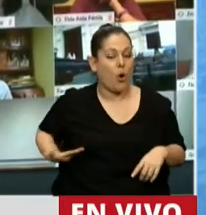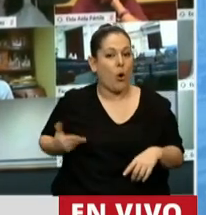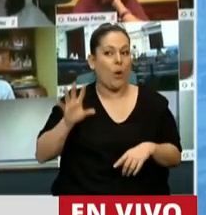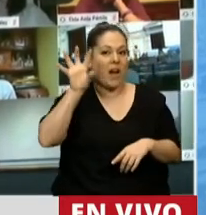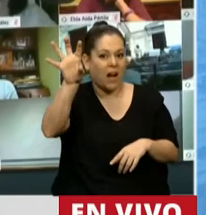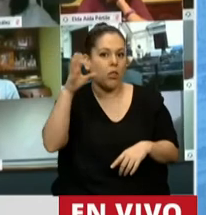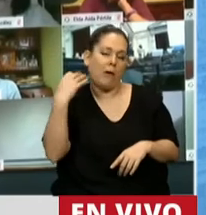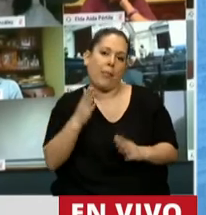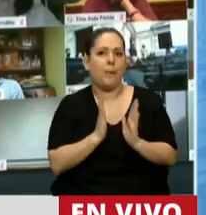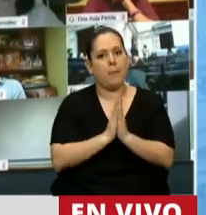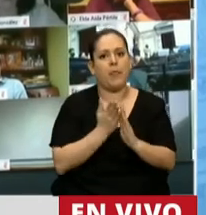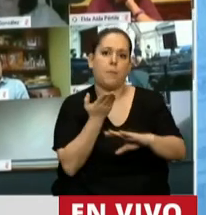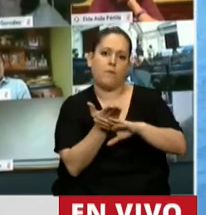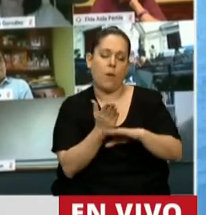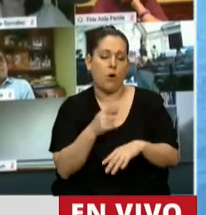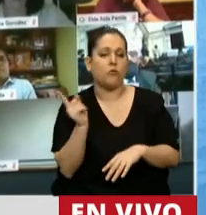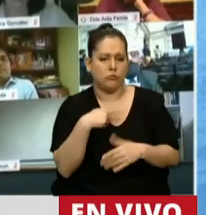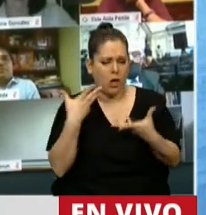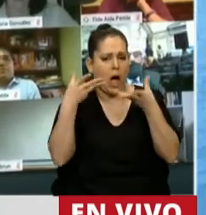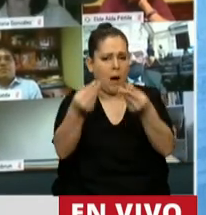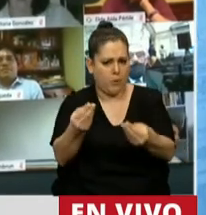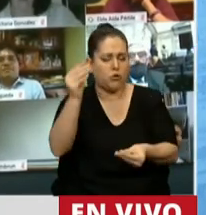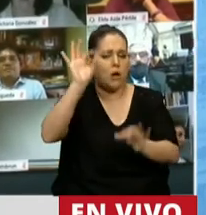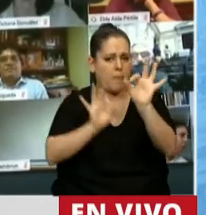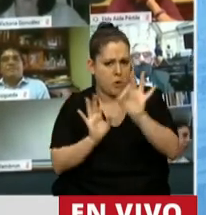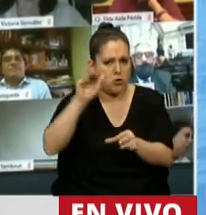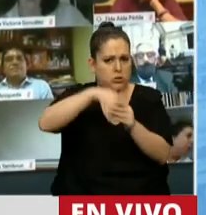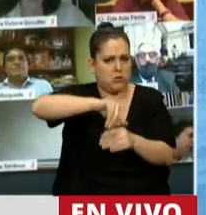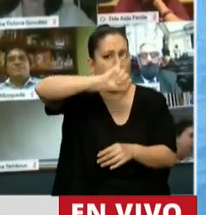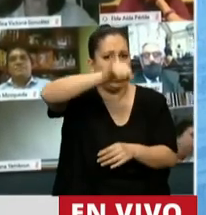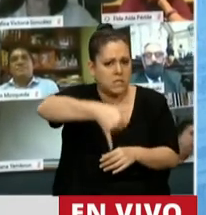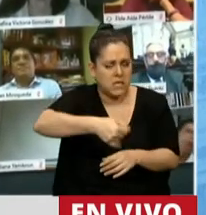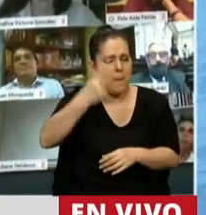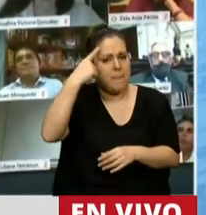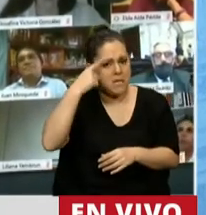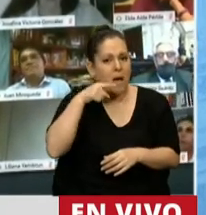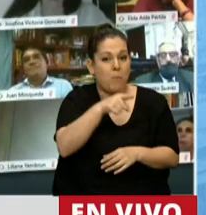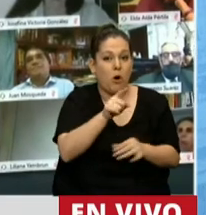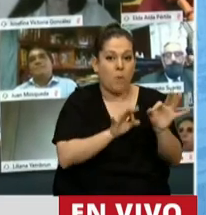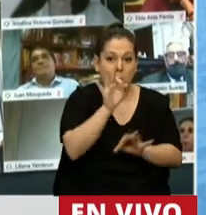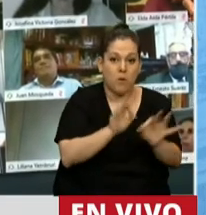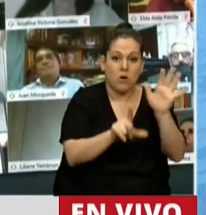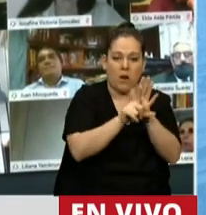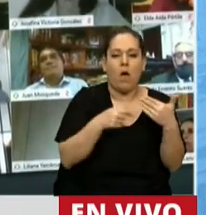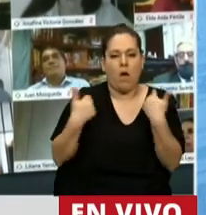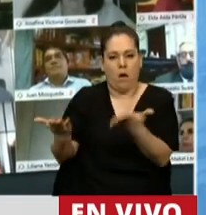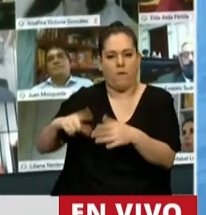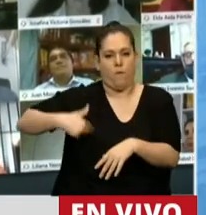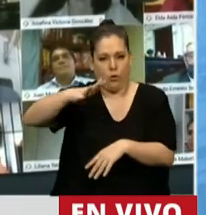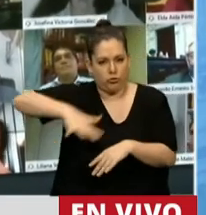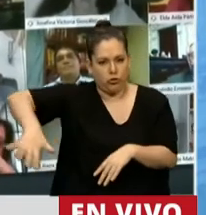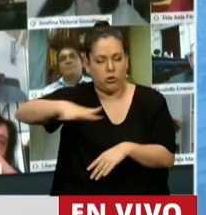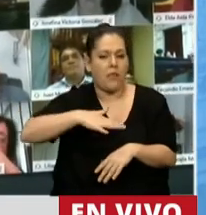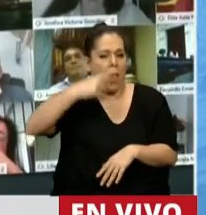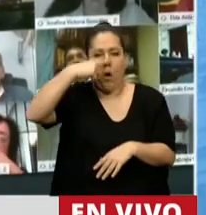estar de rodillas aquí. Vamos a acompañar este proyecto, señor Presidente. Creemos que es un mensaje claro a la sociedad. Y por último, para cerrarlo